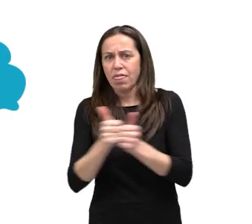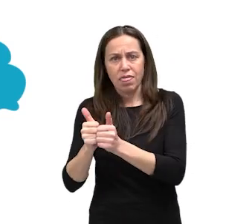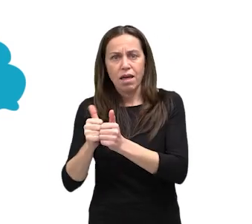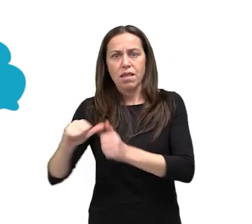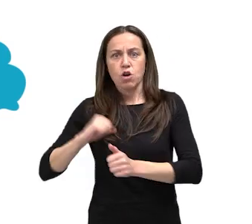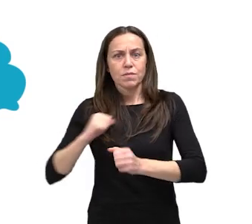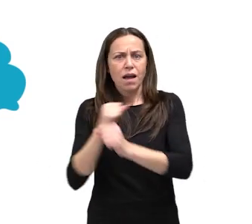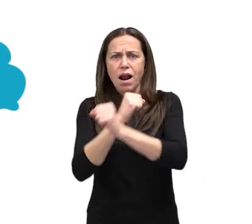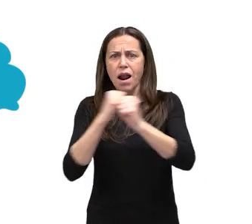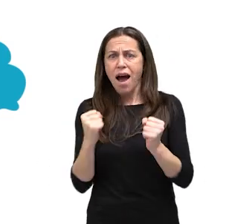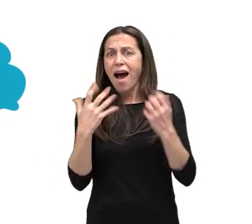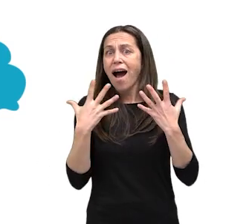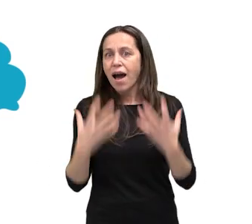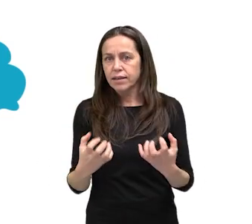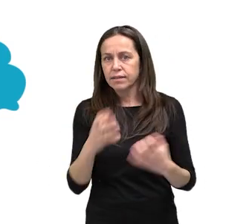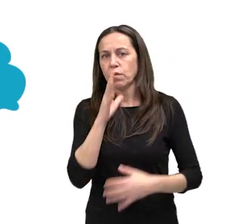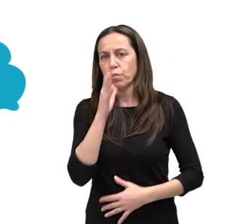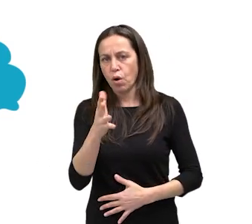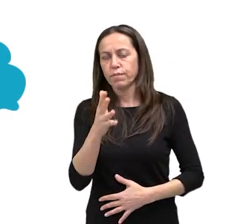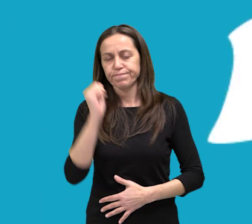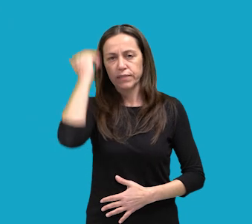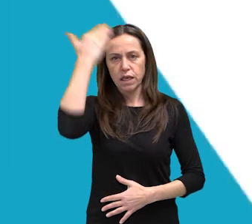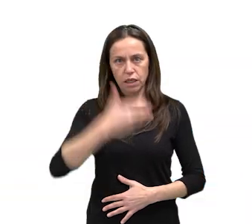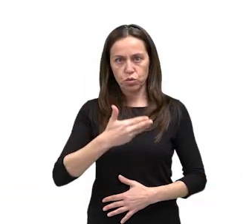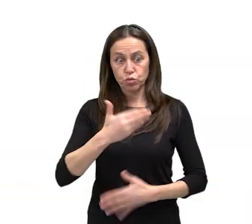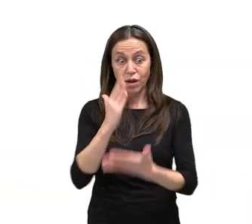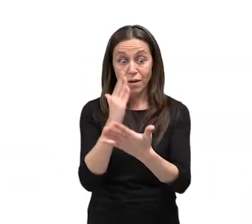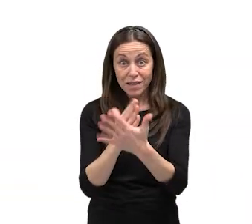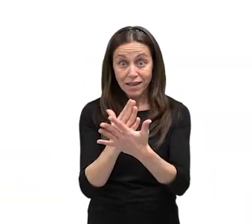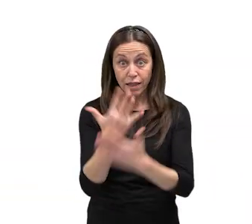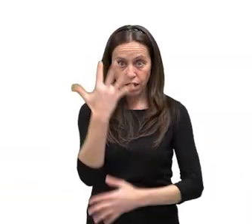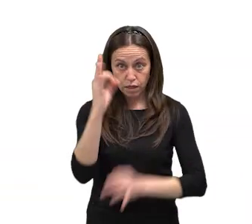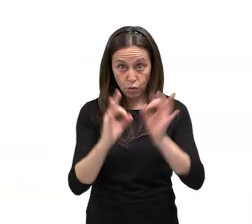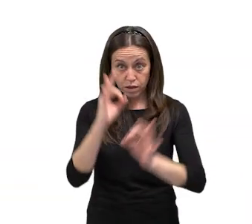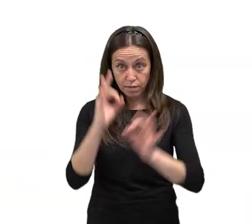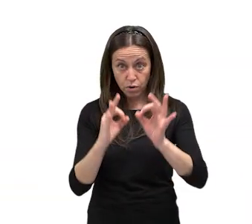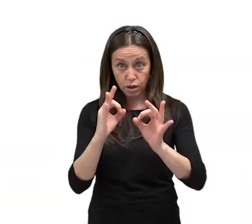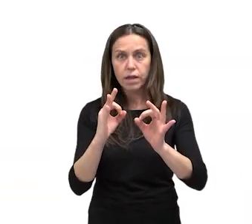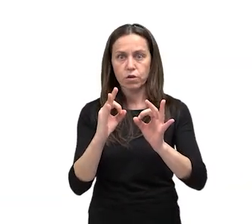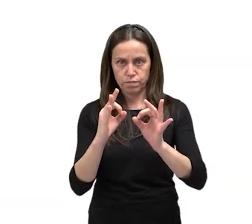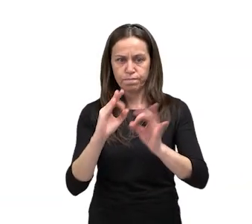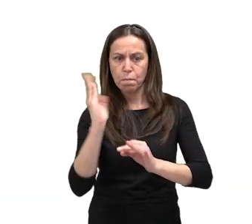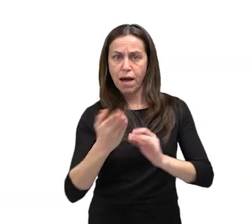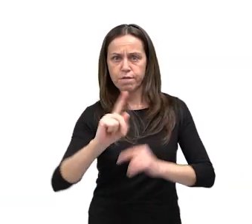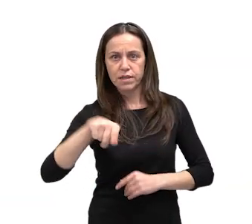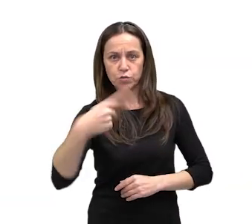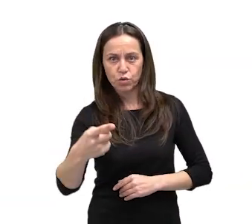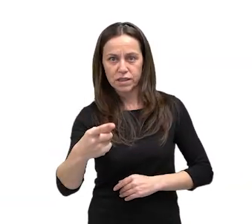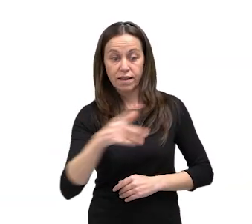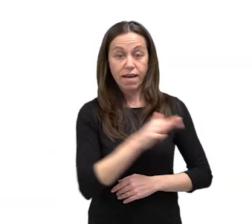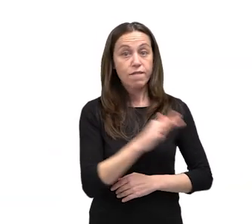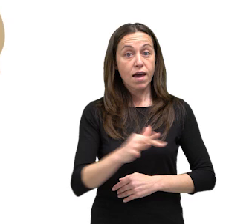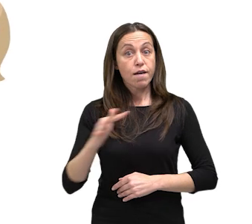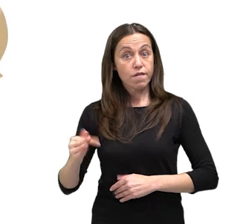discapacidade, dependencia e ingresos hospitalarios. Deixas secuelas no 50% dos casos. As tres